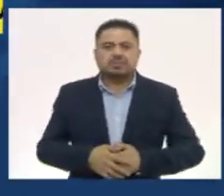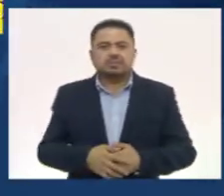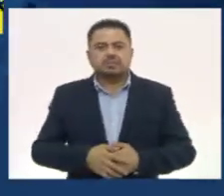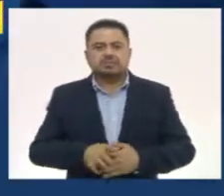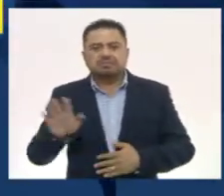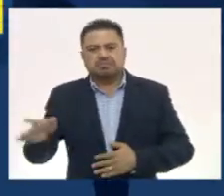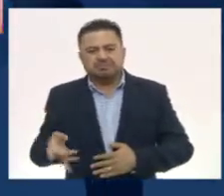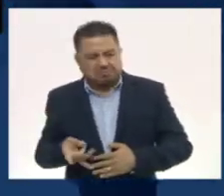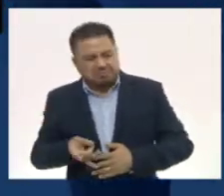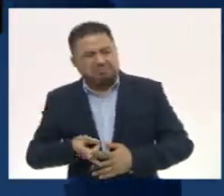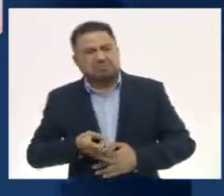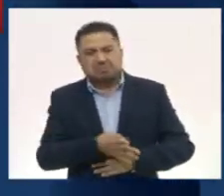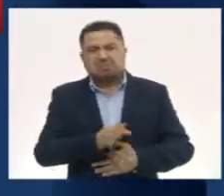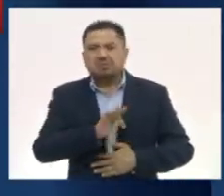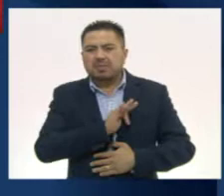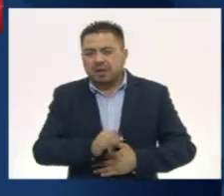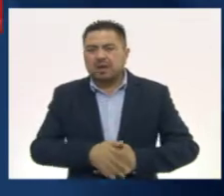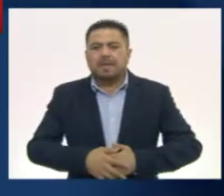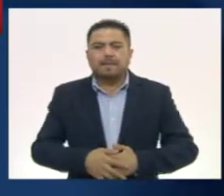Derrótalas.